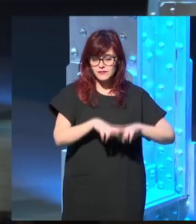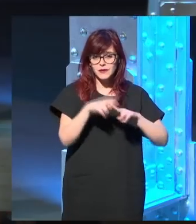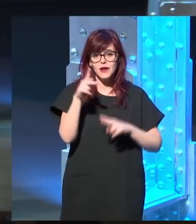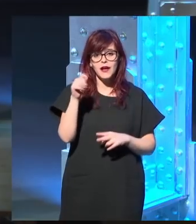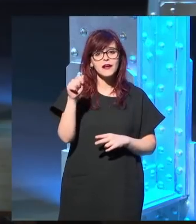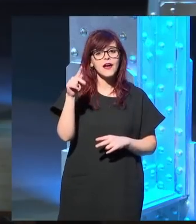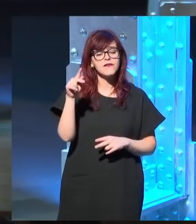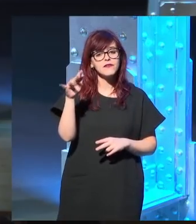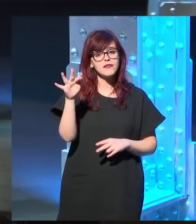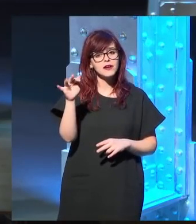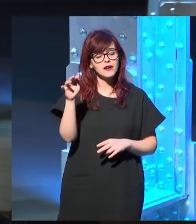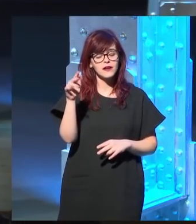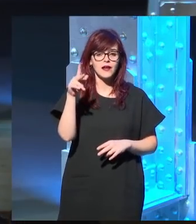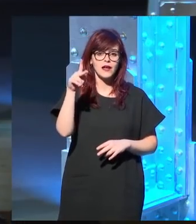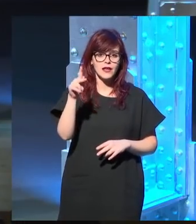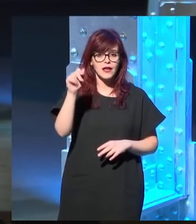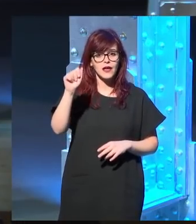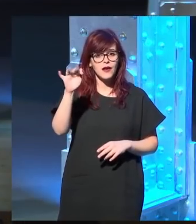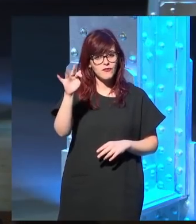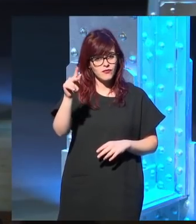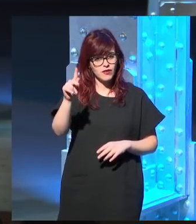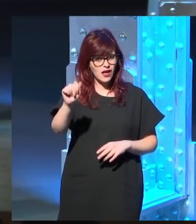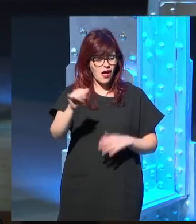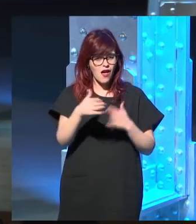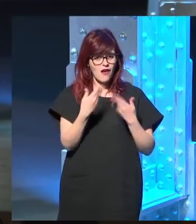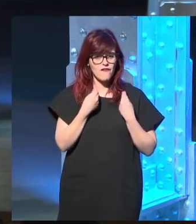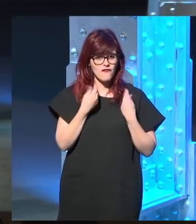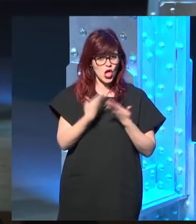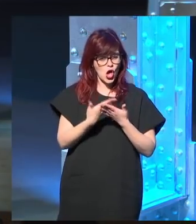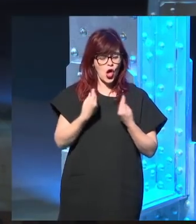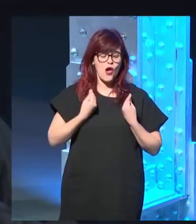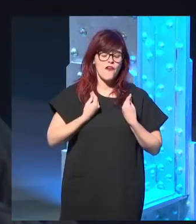Está Kafka, por ejemplo, con esta fantástica biografía que ha escrito